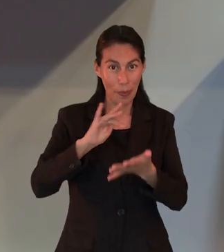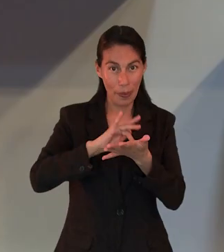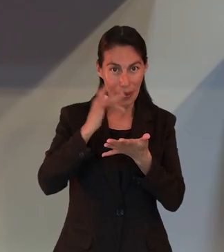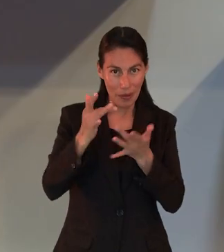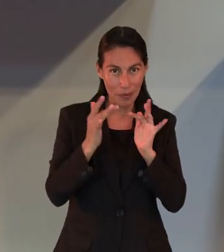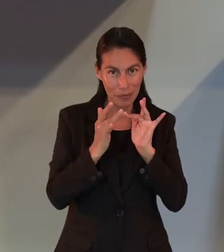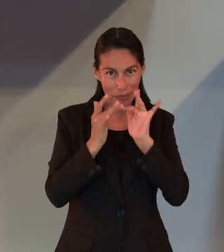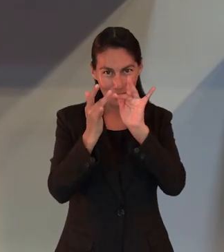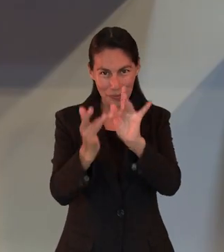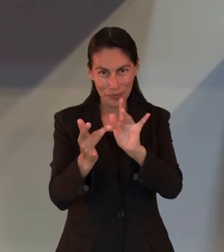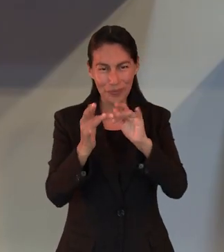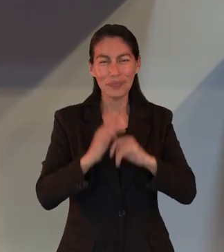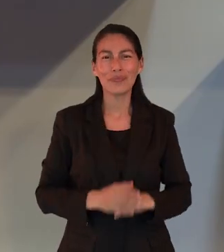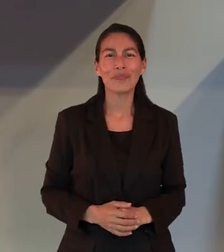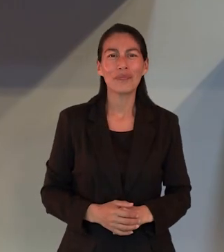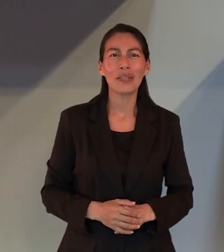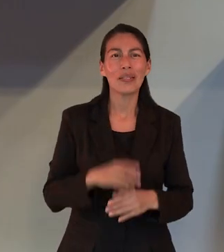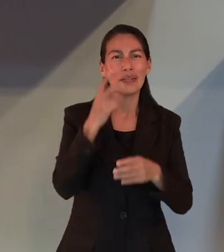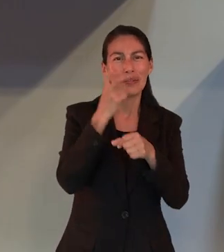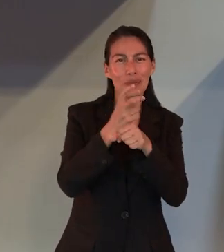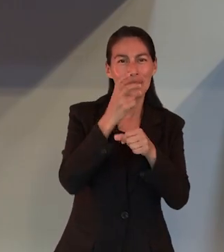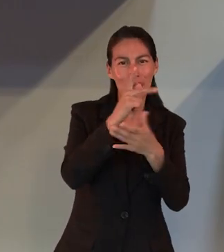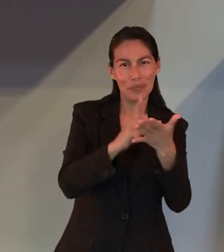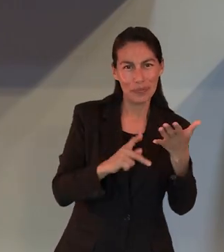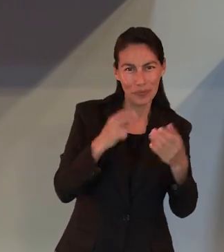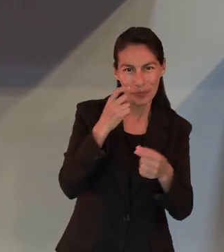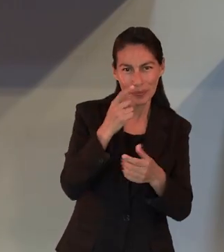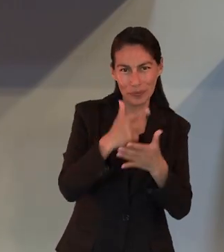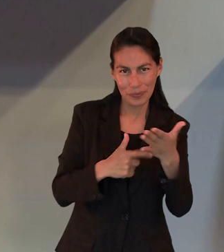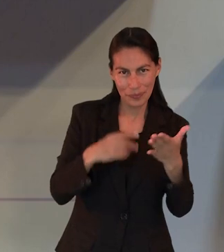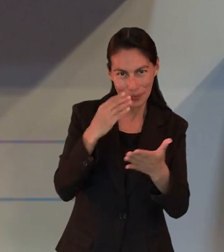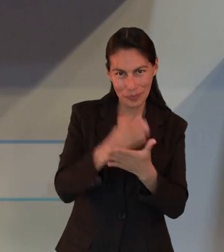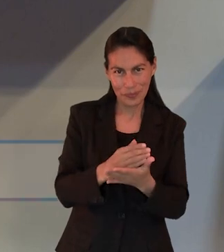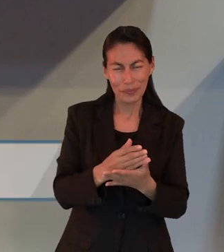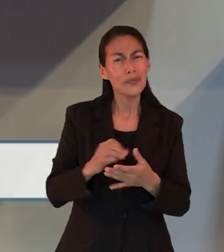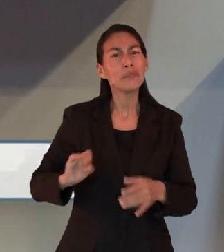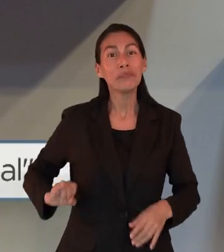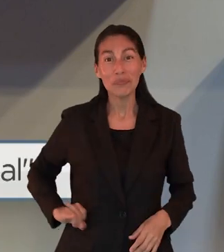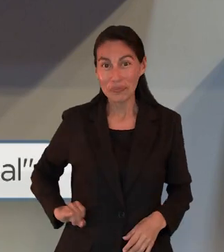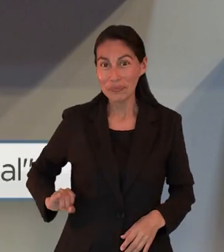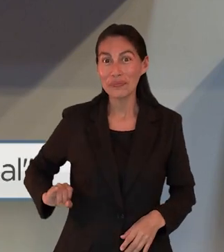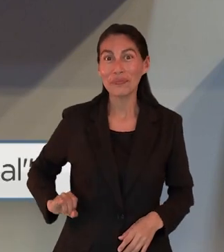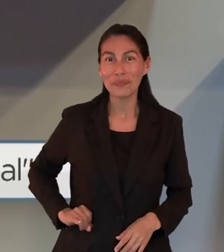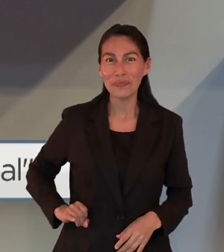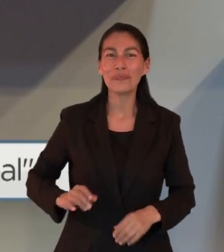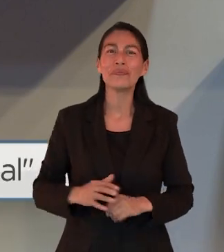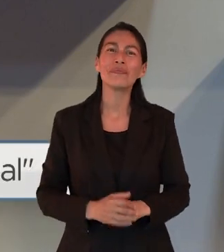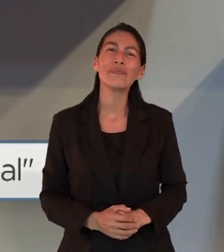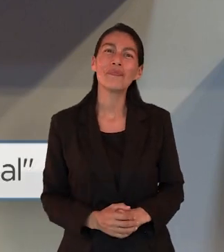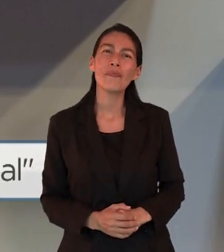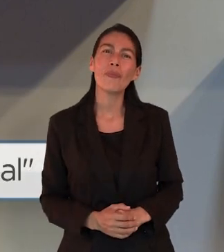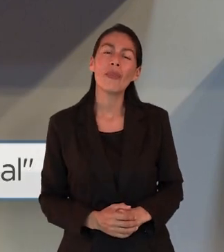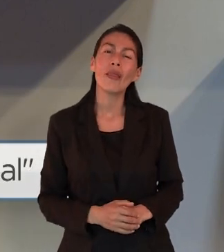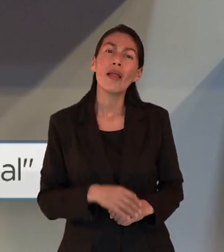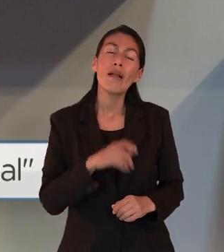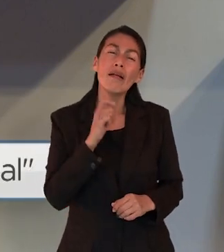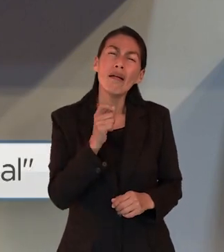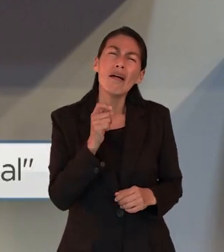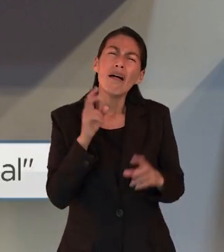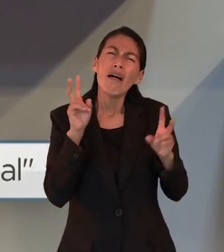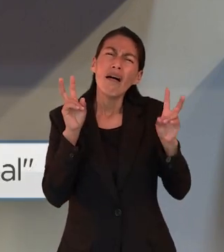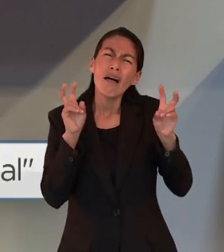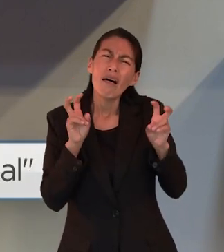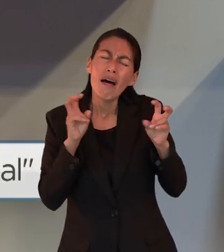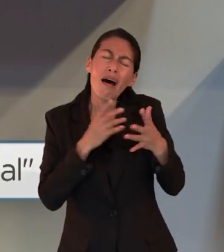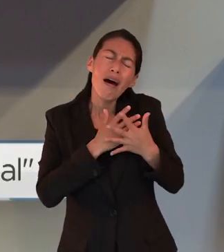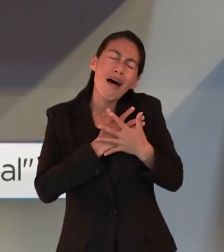Gracias por estar con nosotros nuevamente en esta segunda sección de nuestra lección tan interesante que habla acerca del